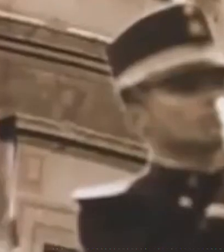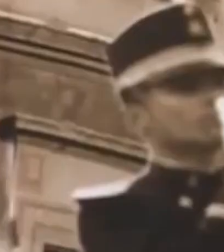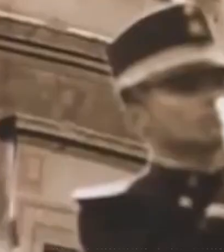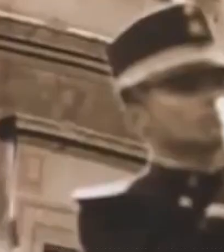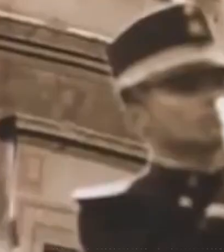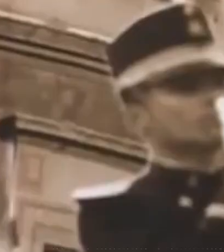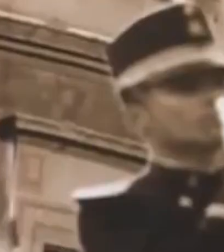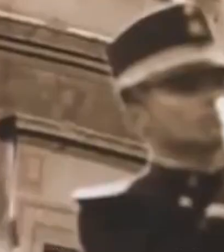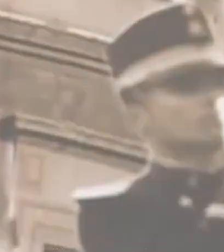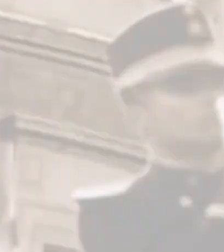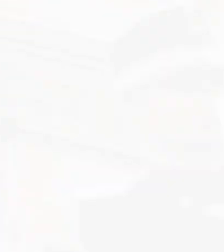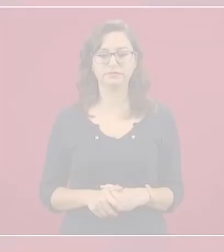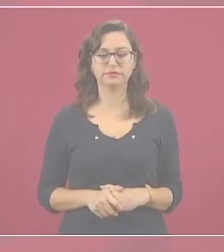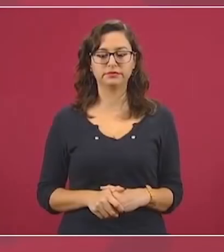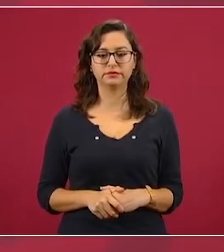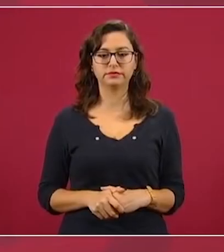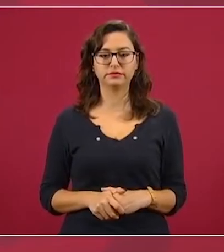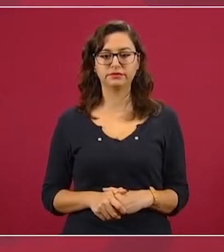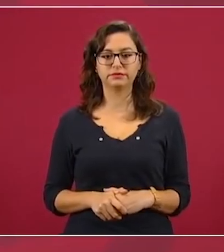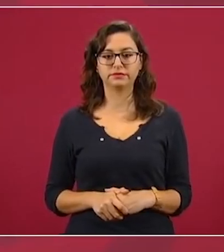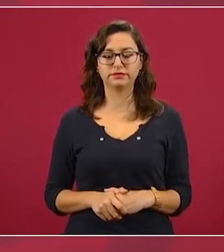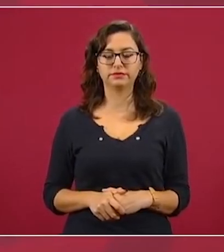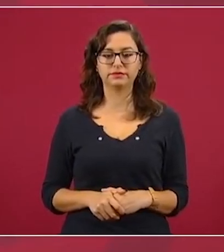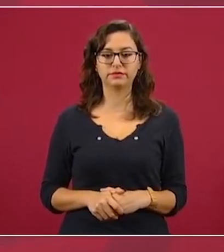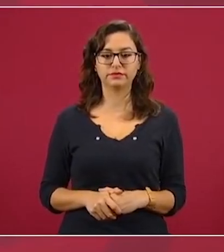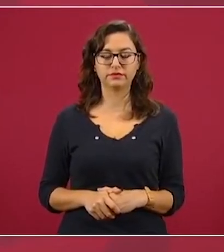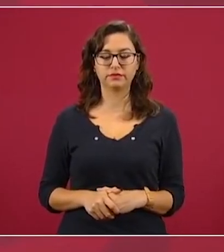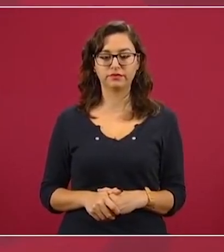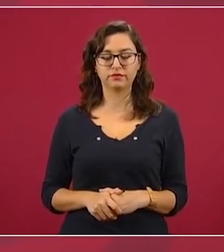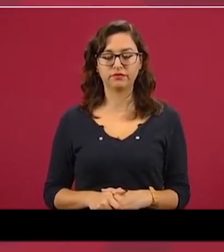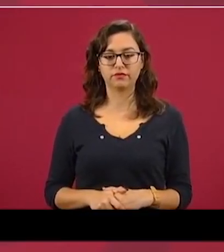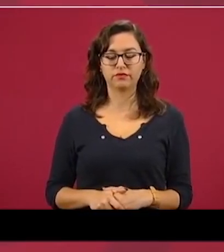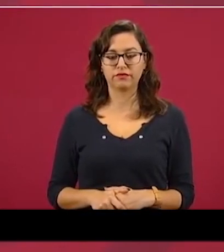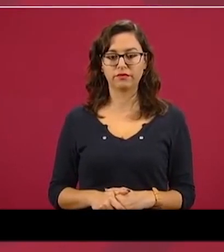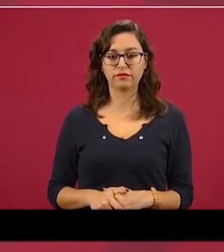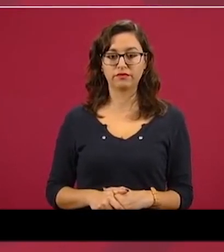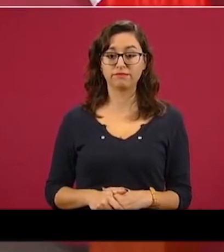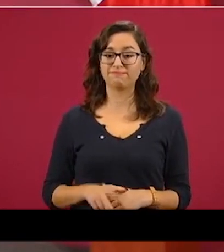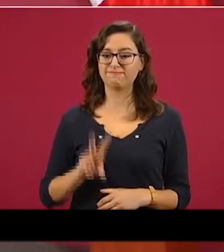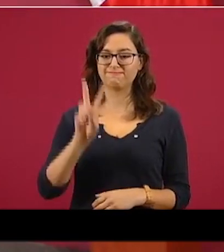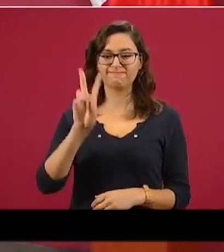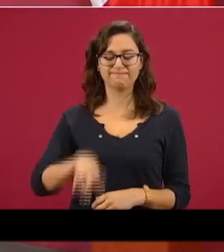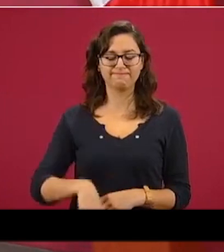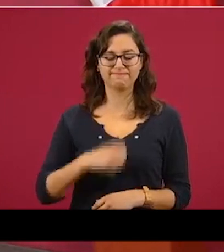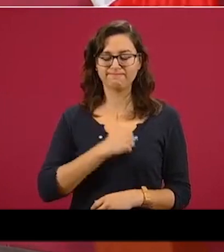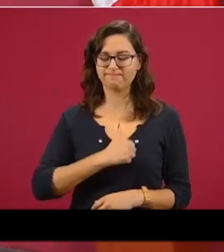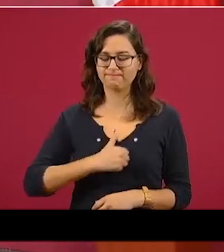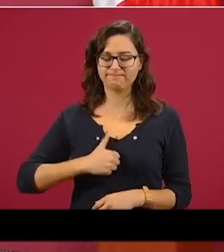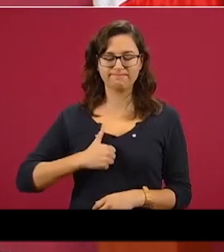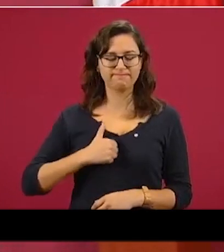el mandato de Felipe Calderón. Es un hecho muy lamentable